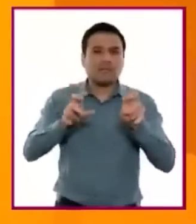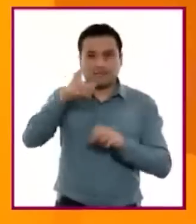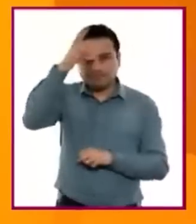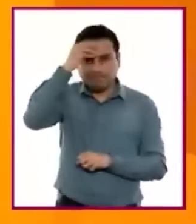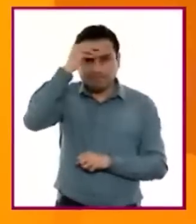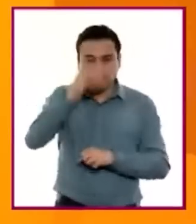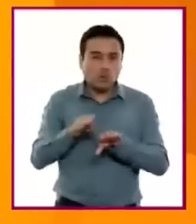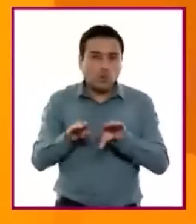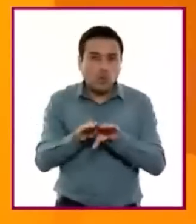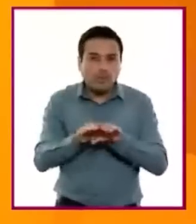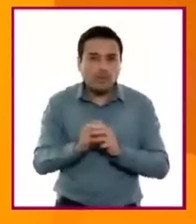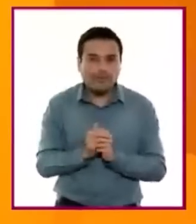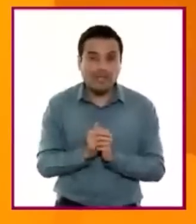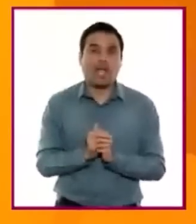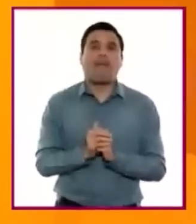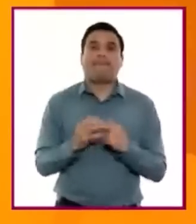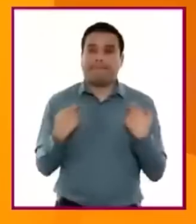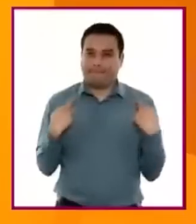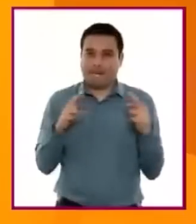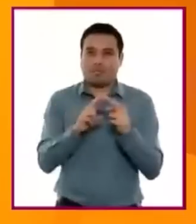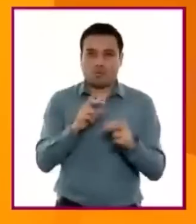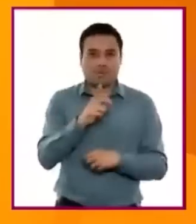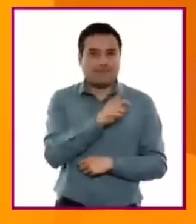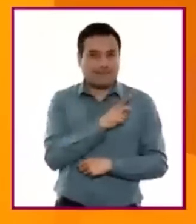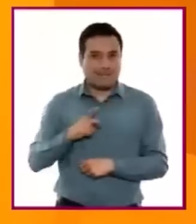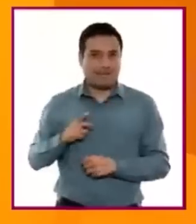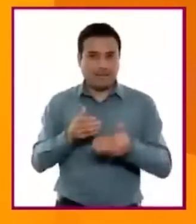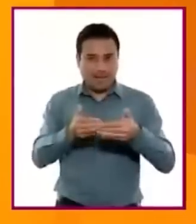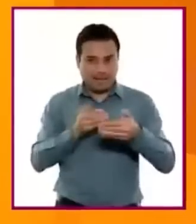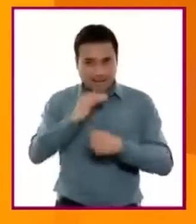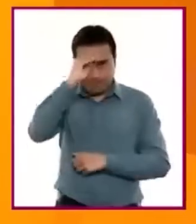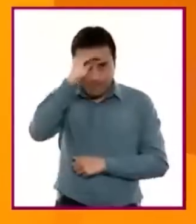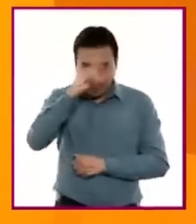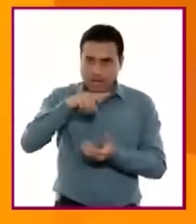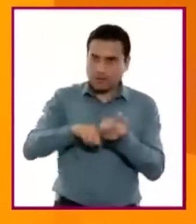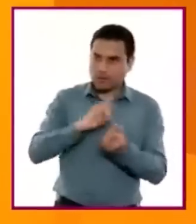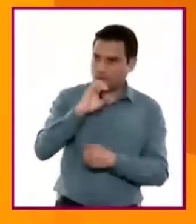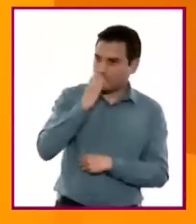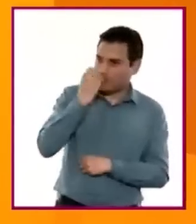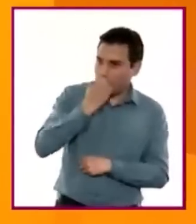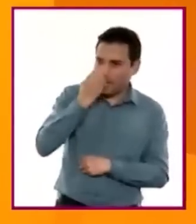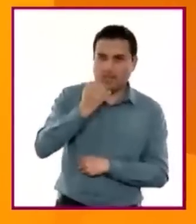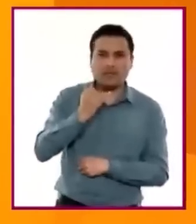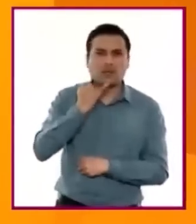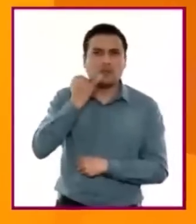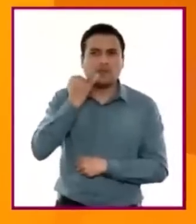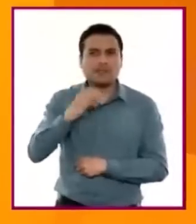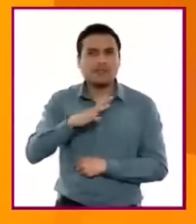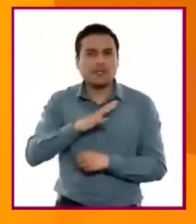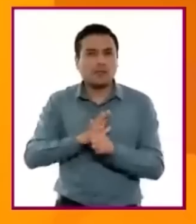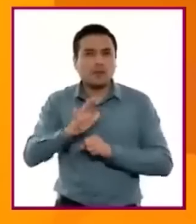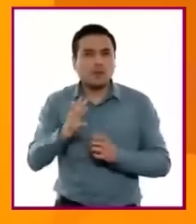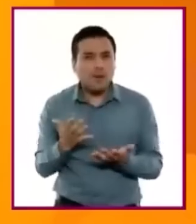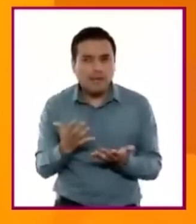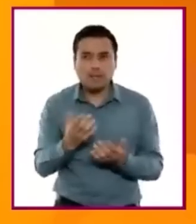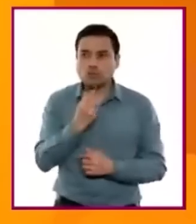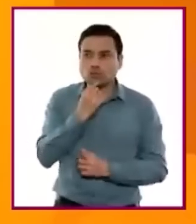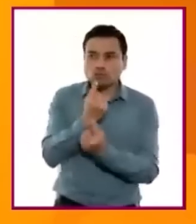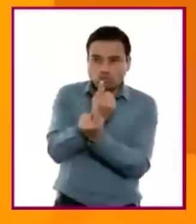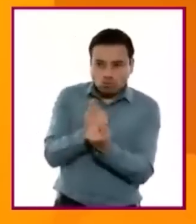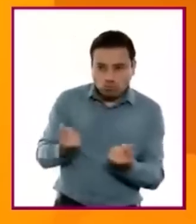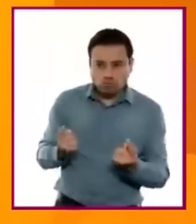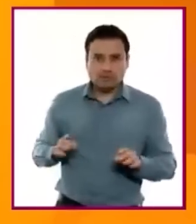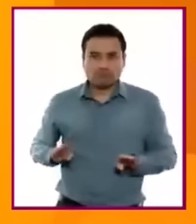organizar las lenguas presentes en la escuela en función del perfil sociolingüístico de niñas y niños para distribuir el aprendizaje de lenguas